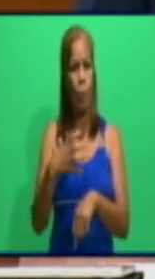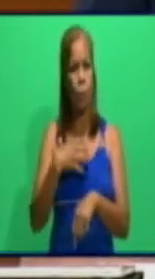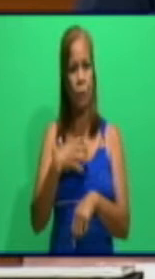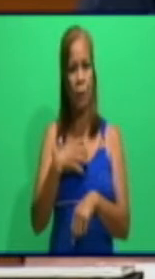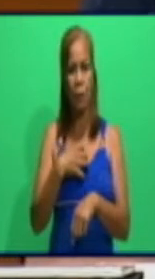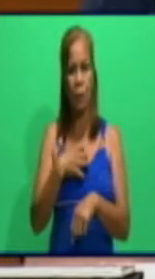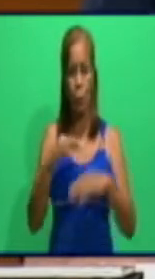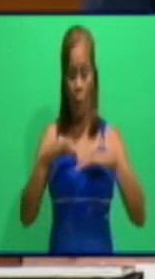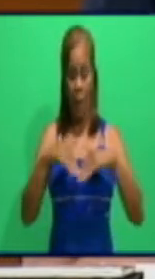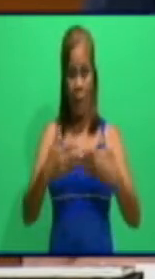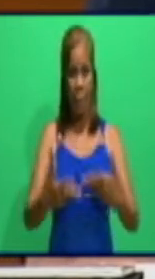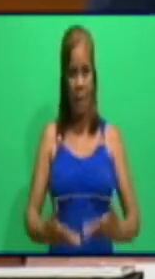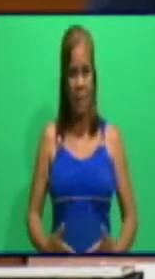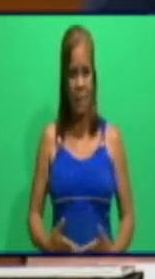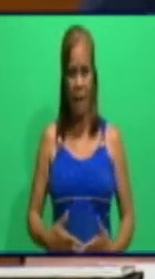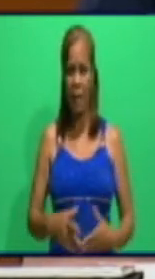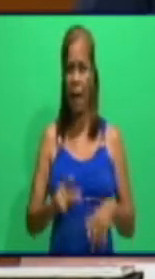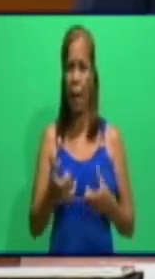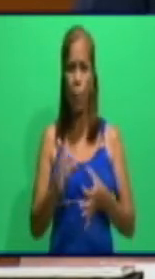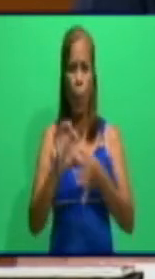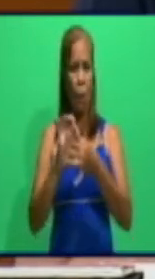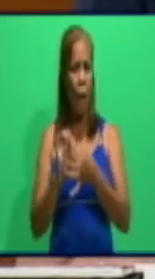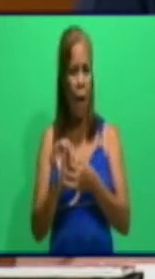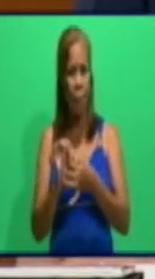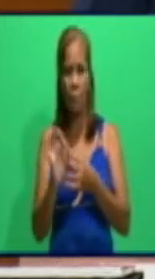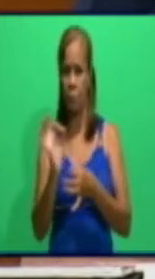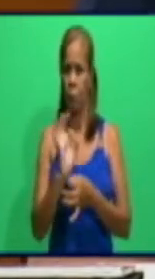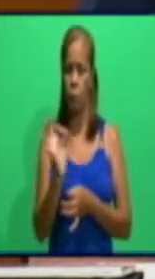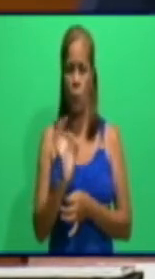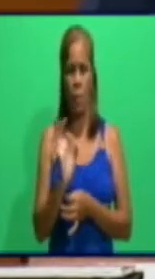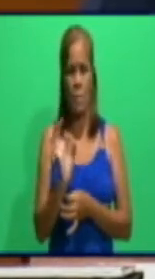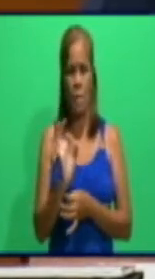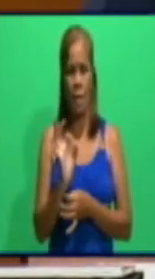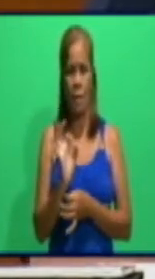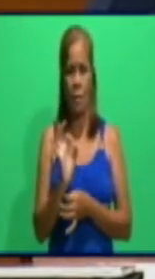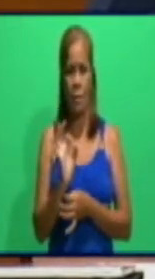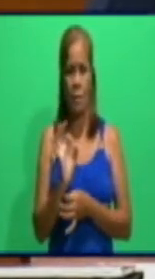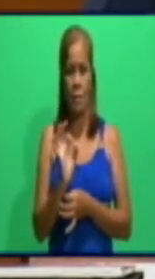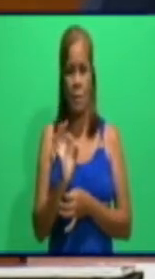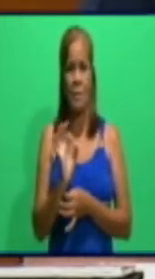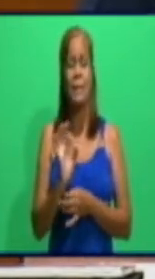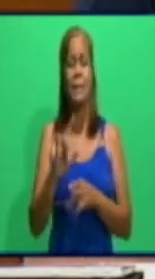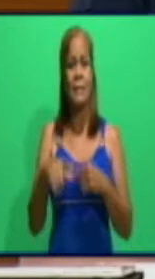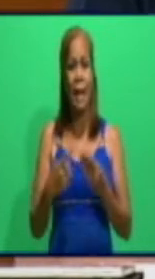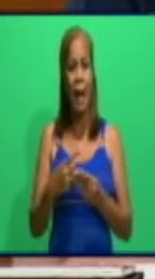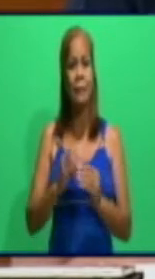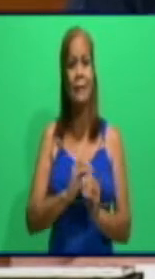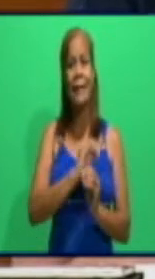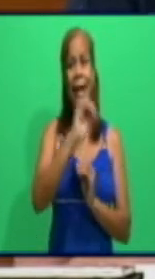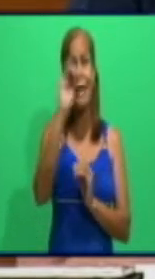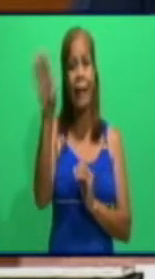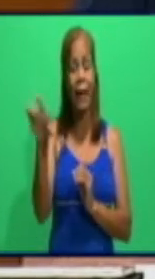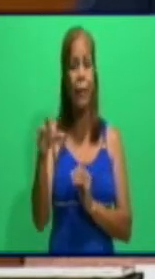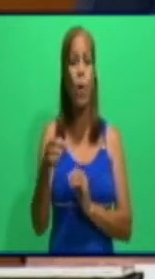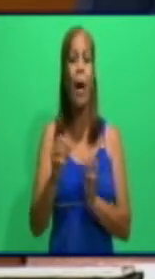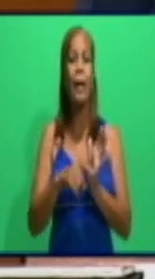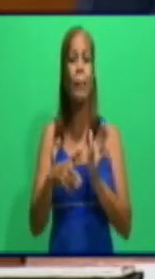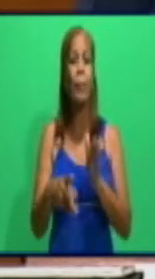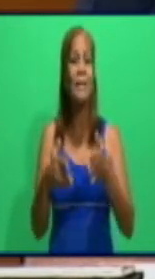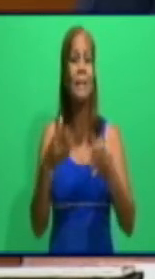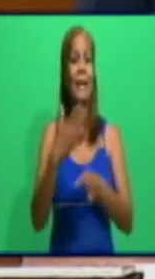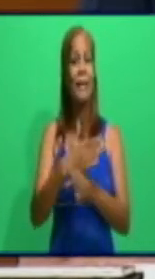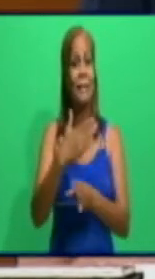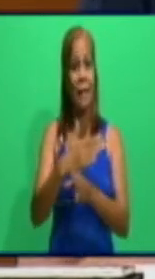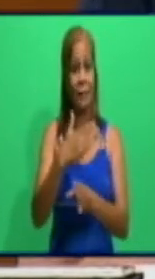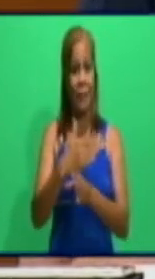gestante complicada, a pesar de ser confirmada. Se han trasladado de manera oportuna hacia Santiago de Cuba, que es la provincia, lo que